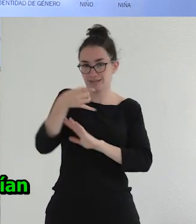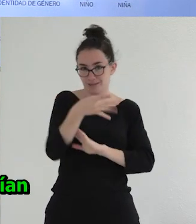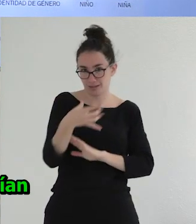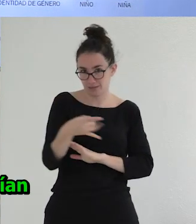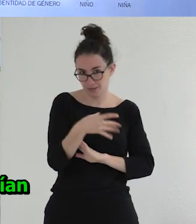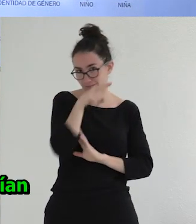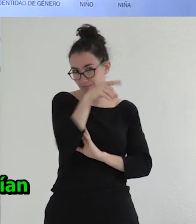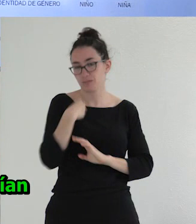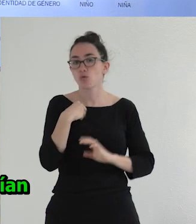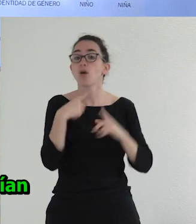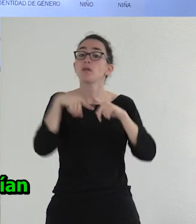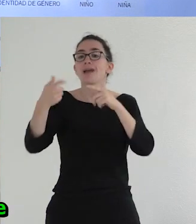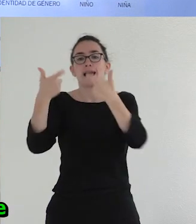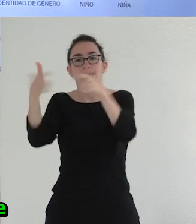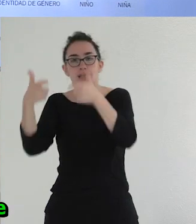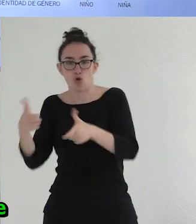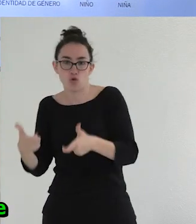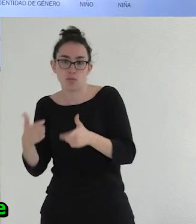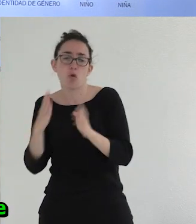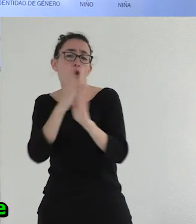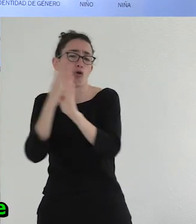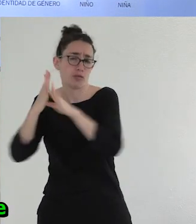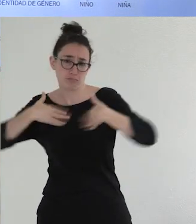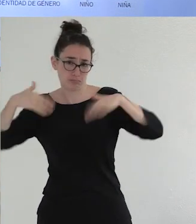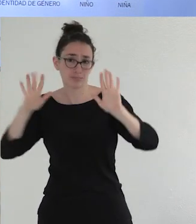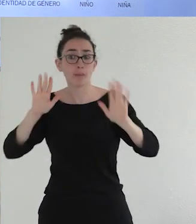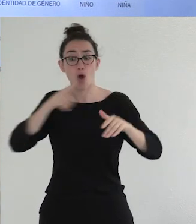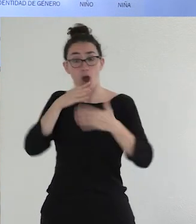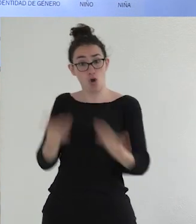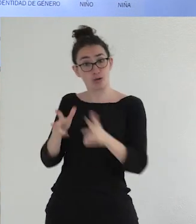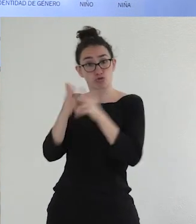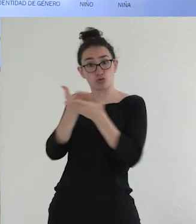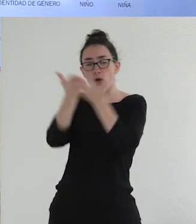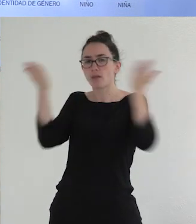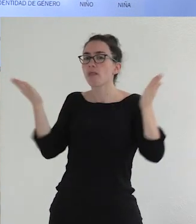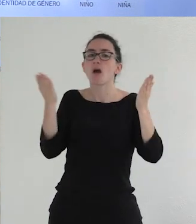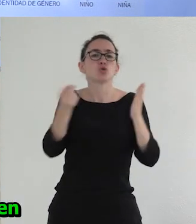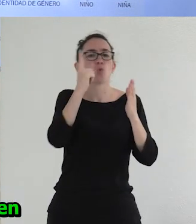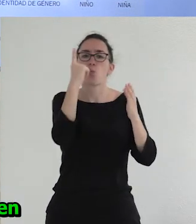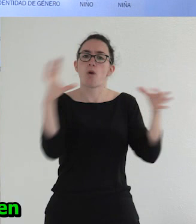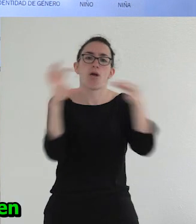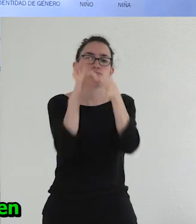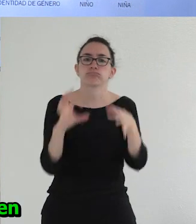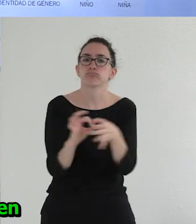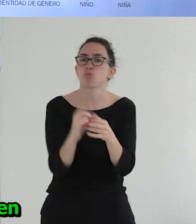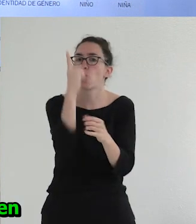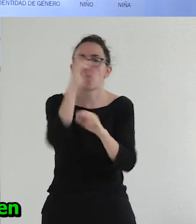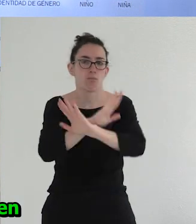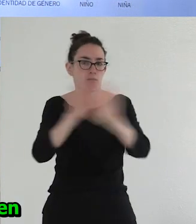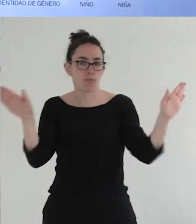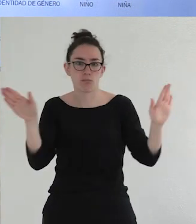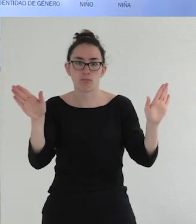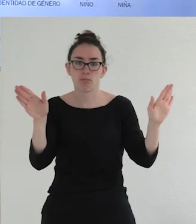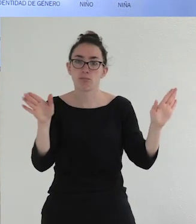categorías que se podrían ordenar de muchas formas, pero nuestra sociedad solo permite un relato posible, una concordancia posible en estas categorías, y enseña